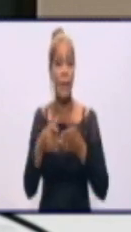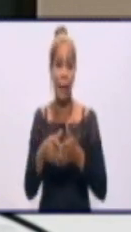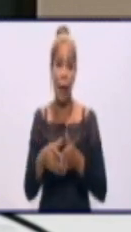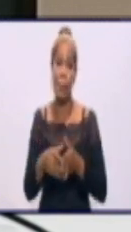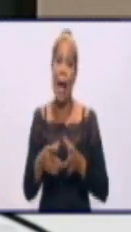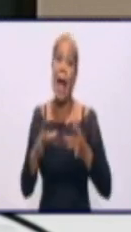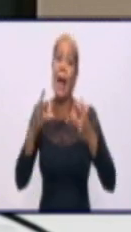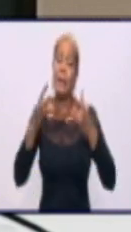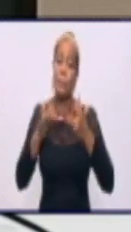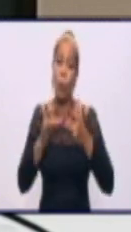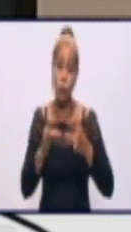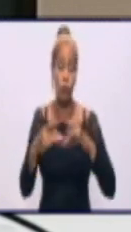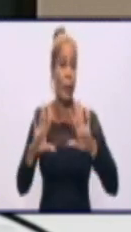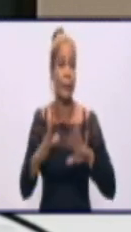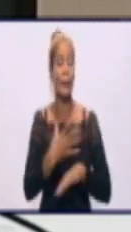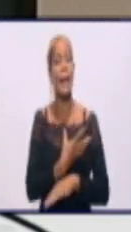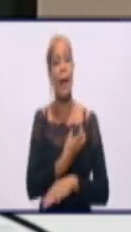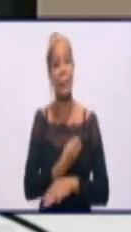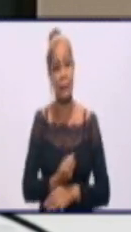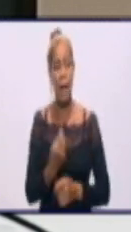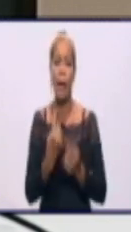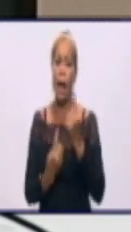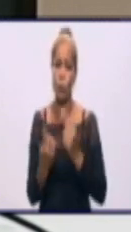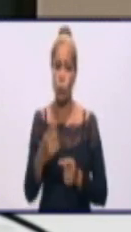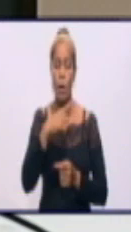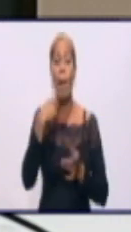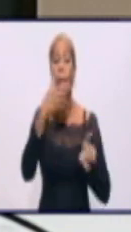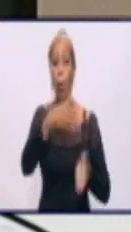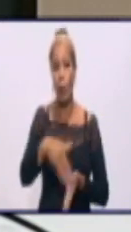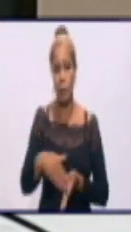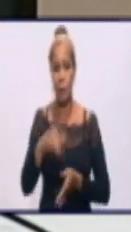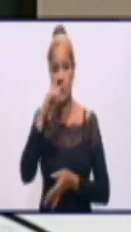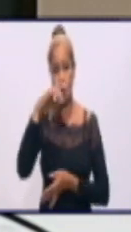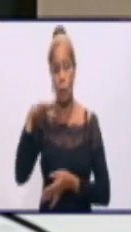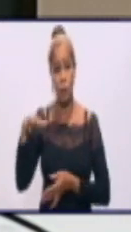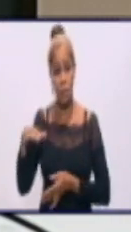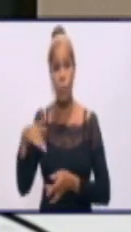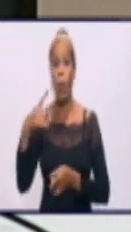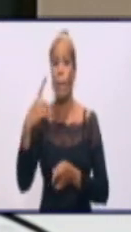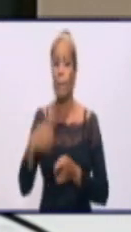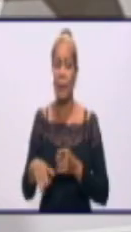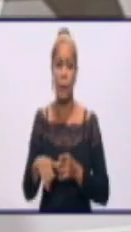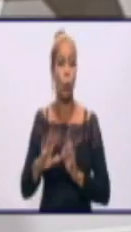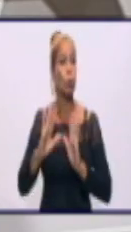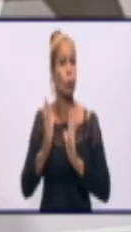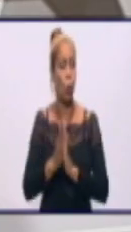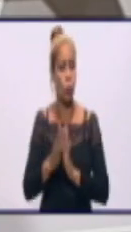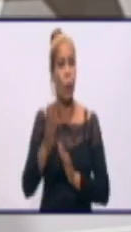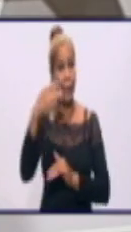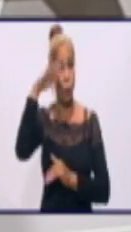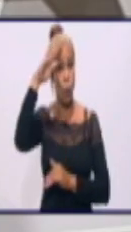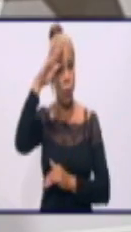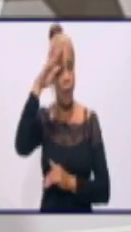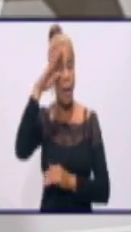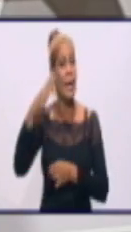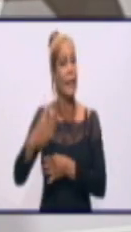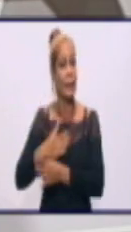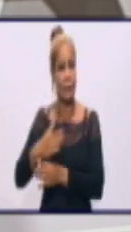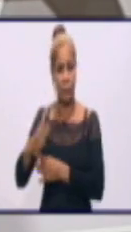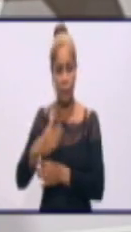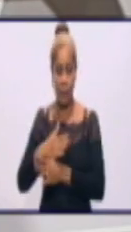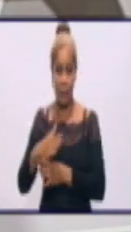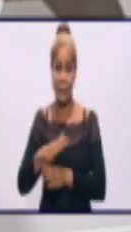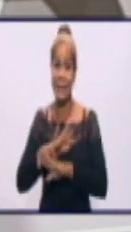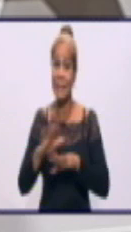ni grave ni crítico por esta situación. Pero no es así en el país, todos vemos las estadísticas del país. Ya tuvimos que